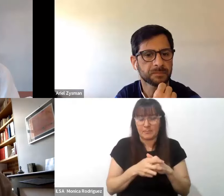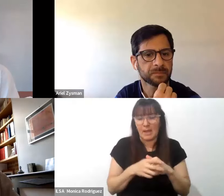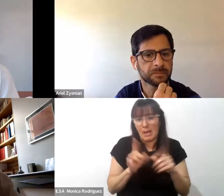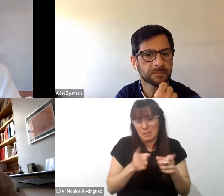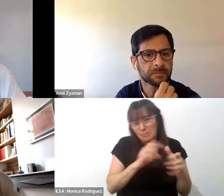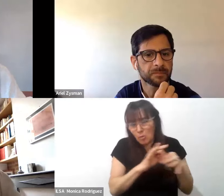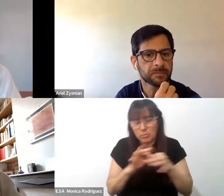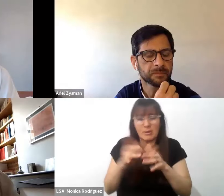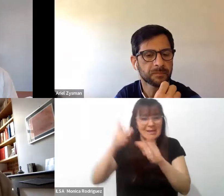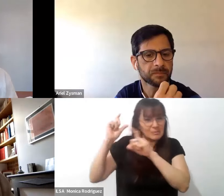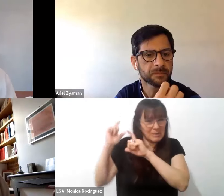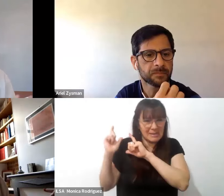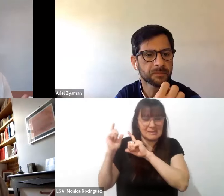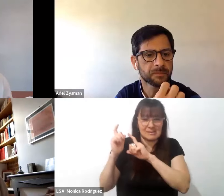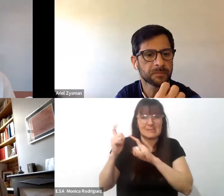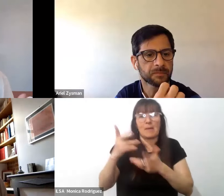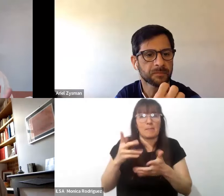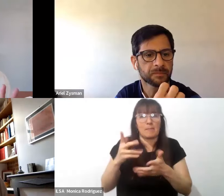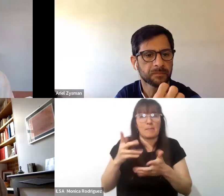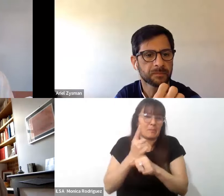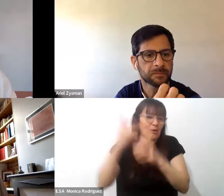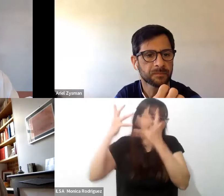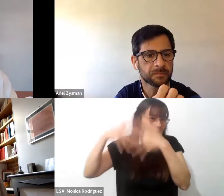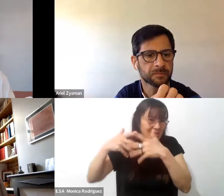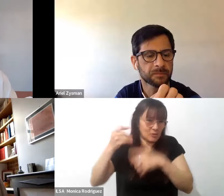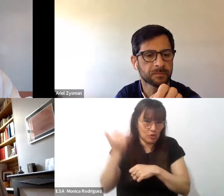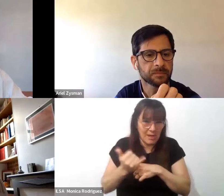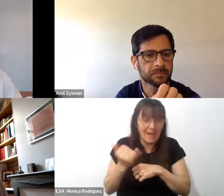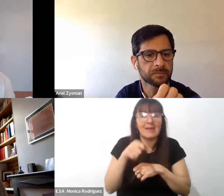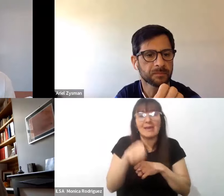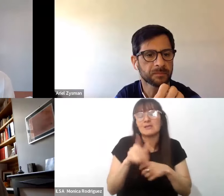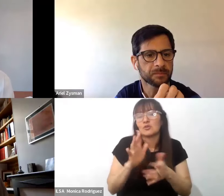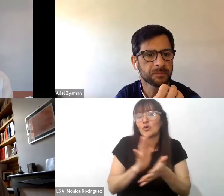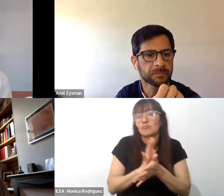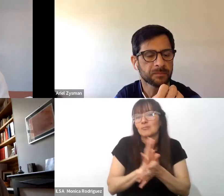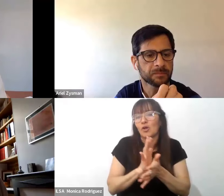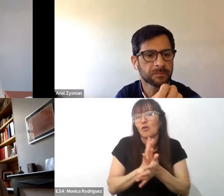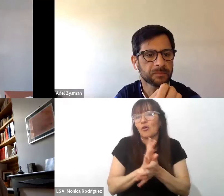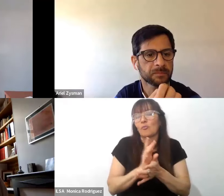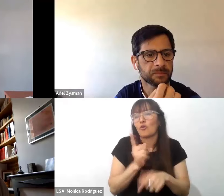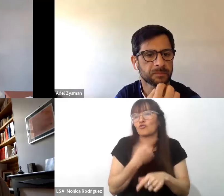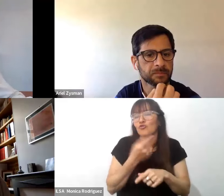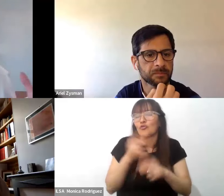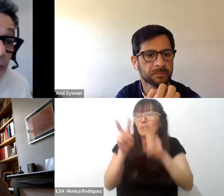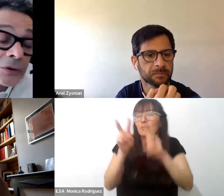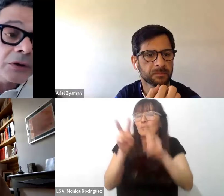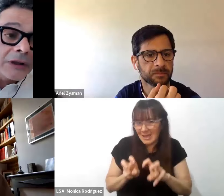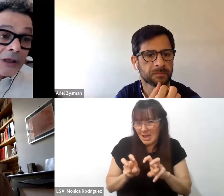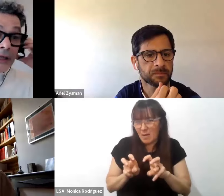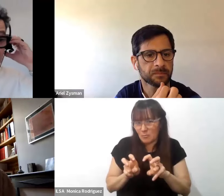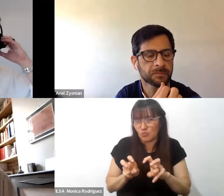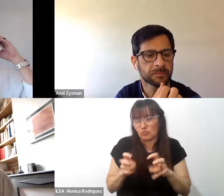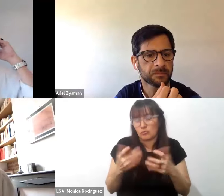luego de ser reflexionado e indagado digamos este es un poco lo que estamos explorando con distintos